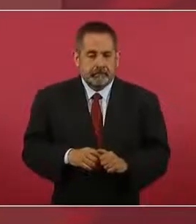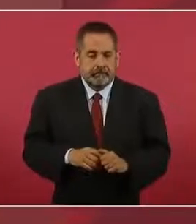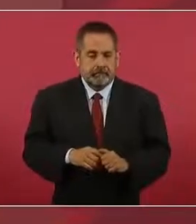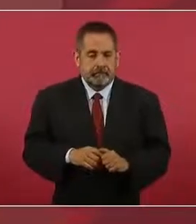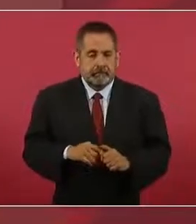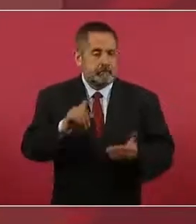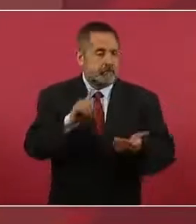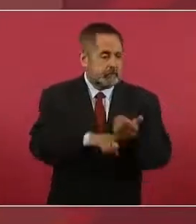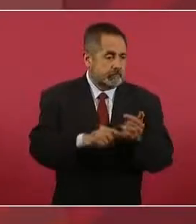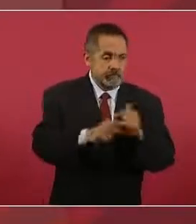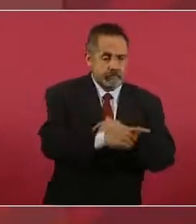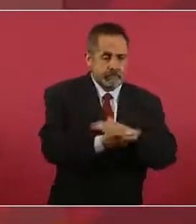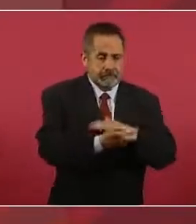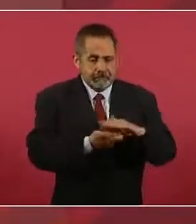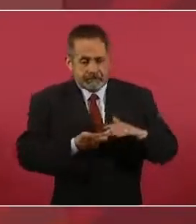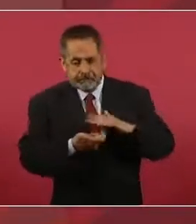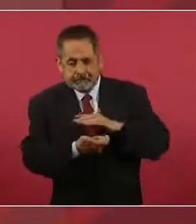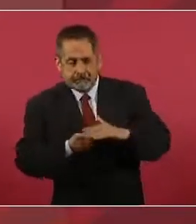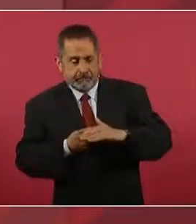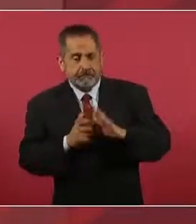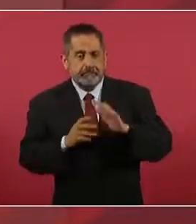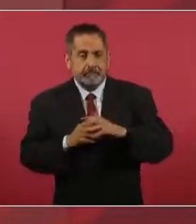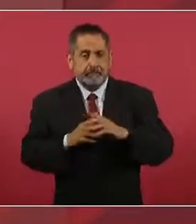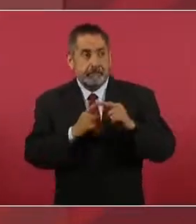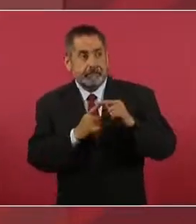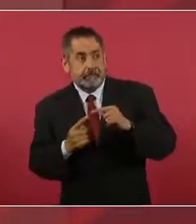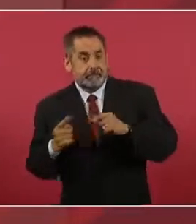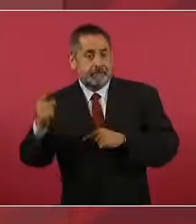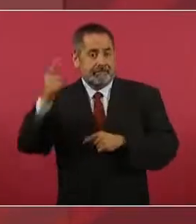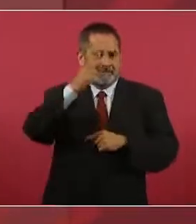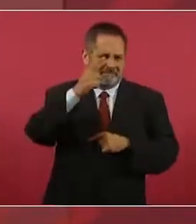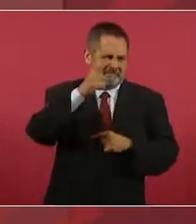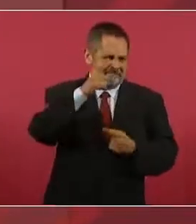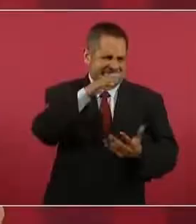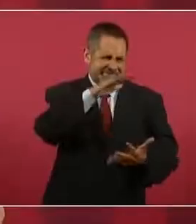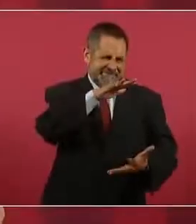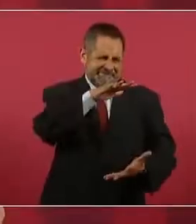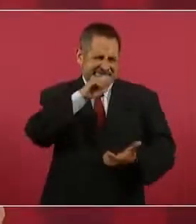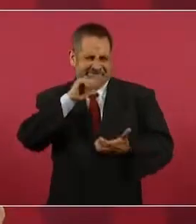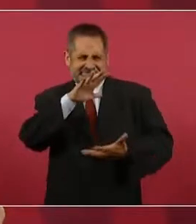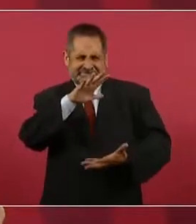eran mordidas, arriba tarascadas.